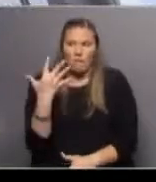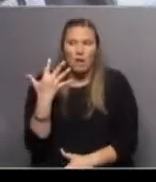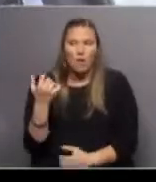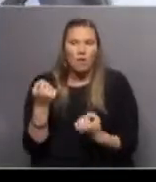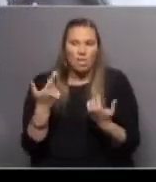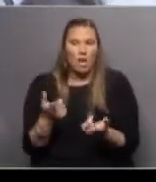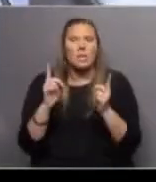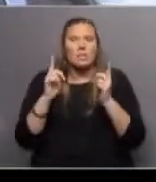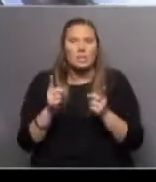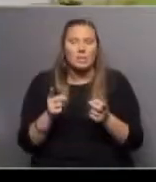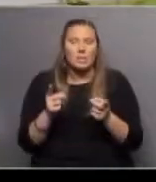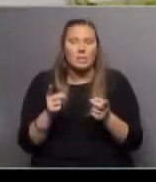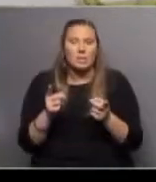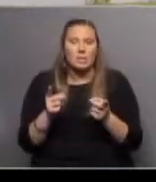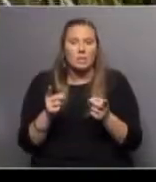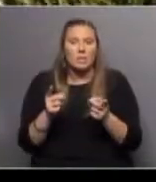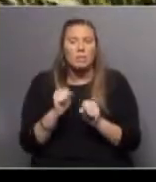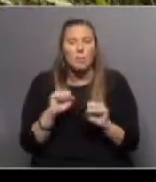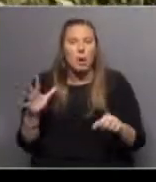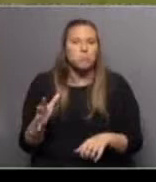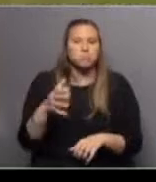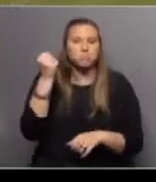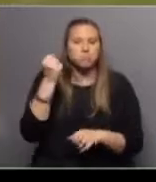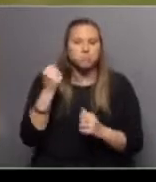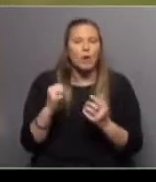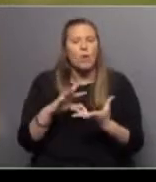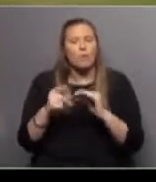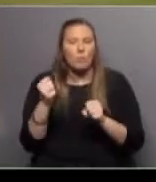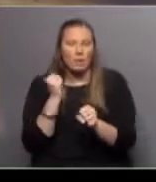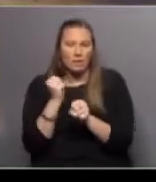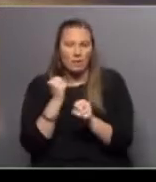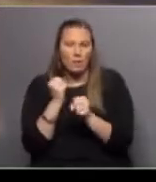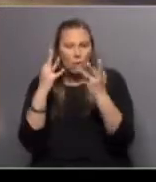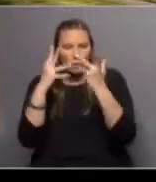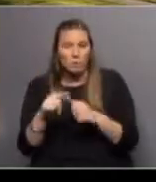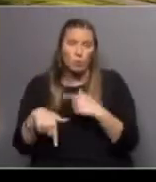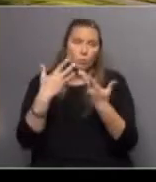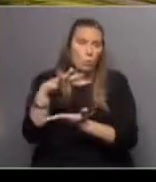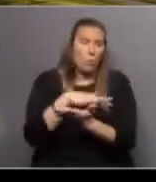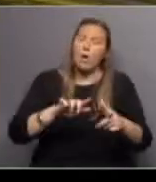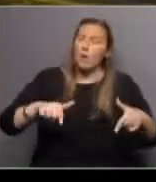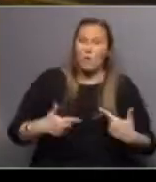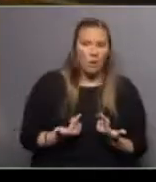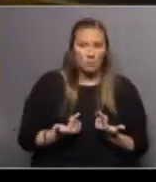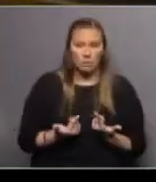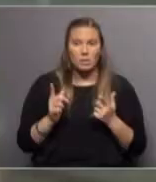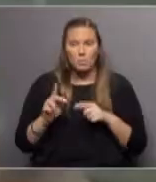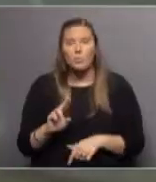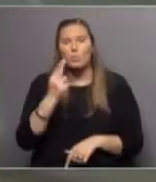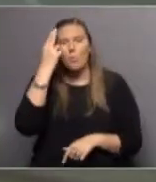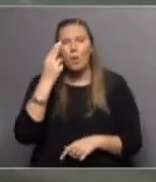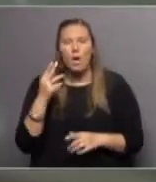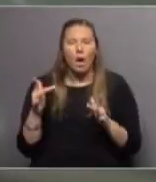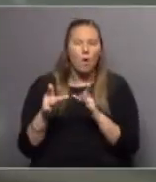hacen que se puedan encontrar sinergias que en otros lugares no se pueden encontrar y aparte, bueno, Uruguay tiene